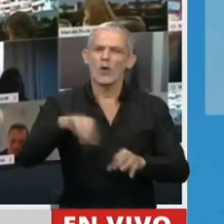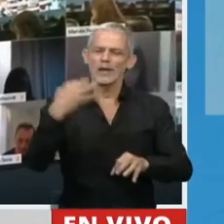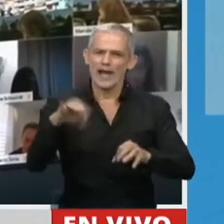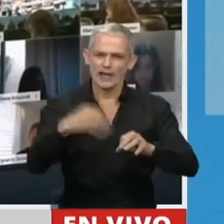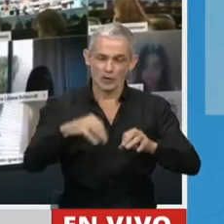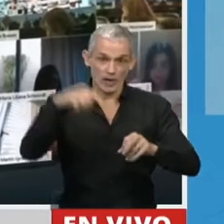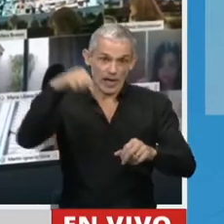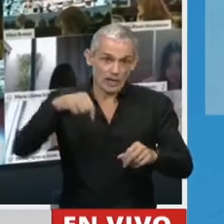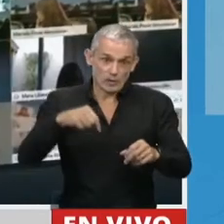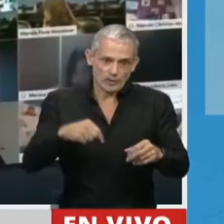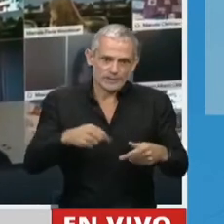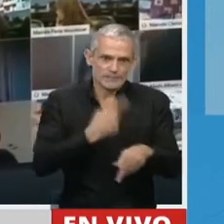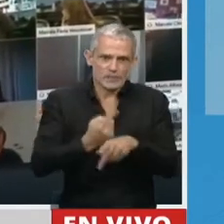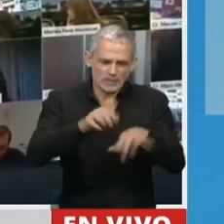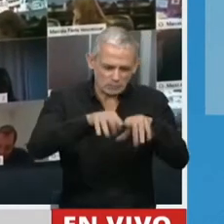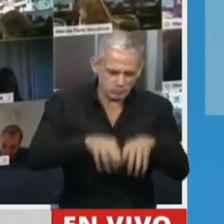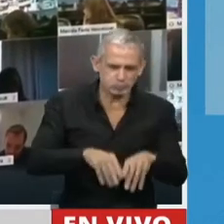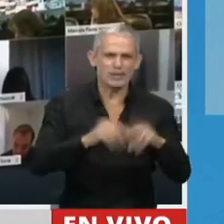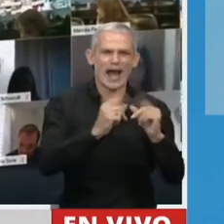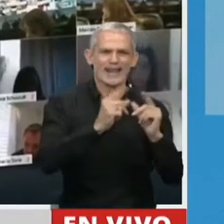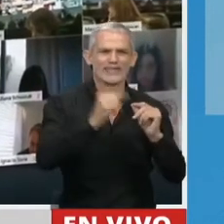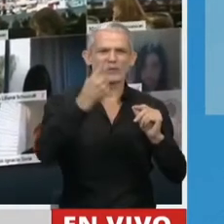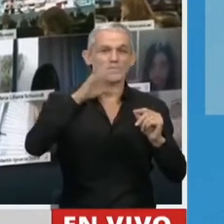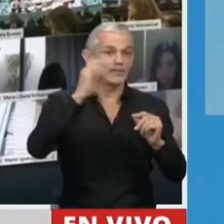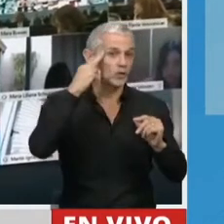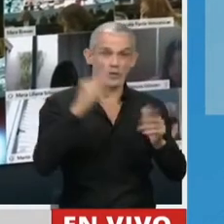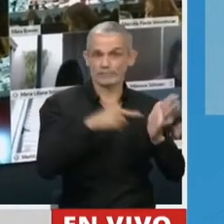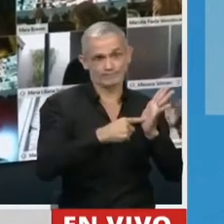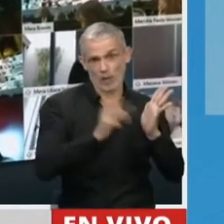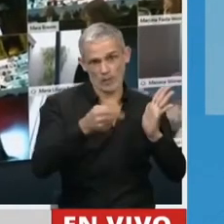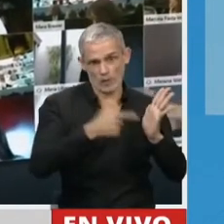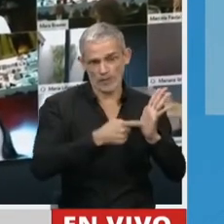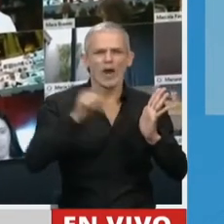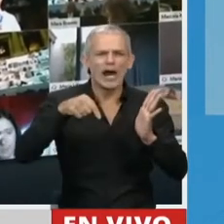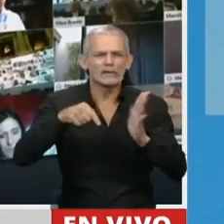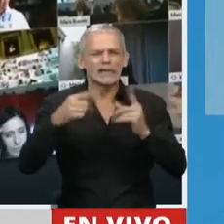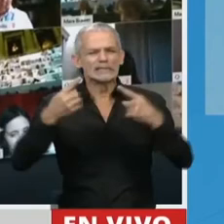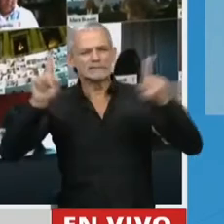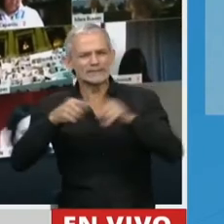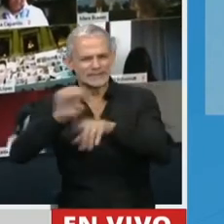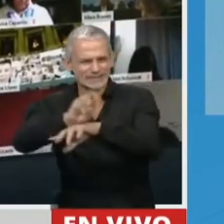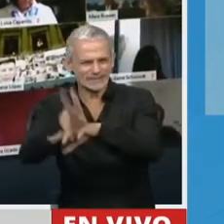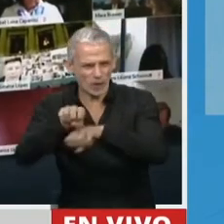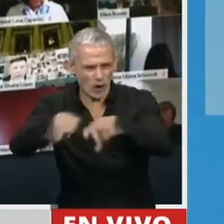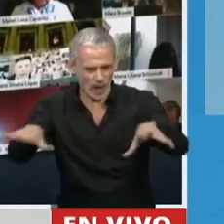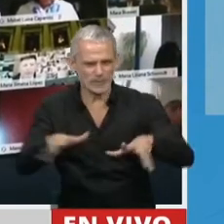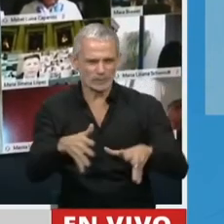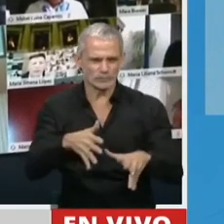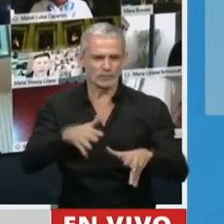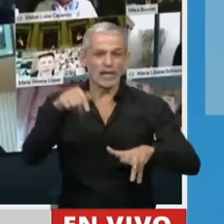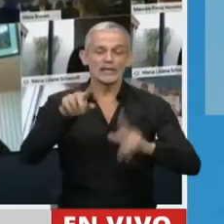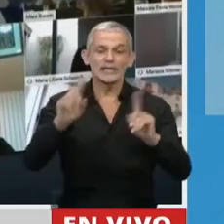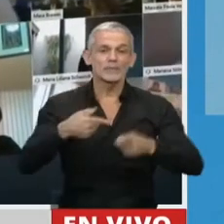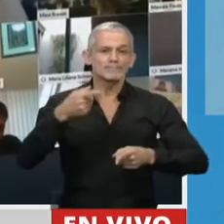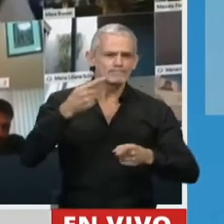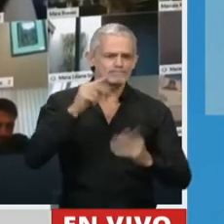impide la actual redacción del artículo 109 en el marco de esta pandemia y considerando también los aspectos